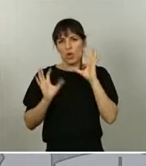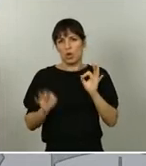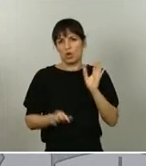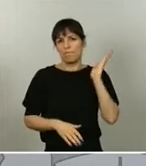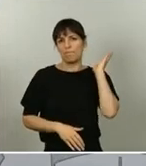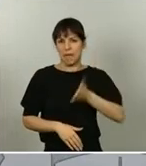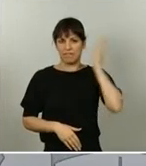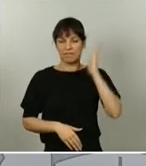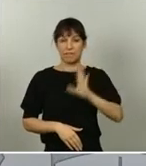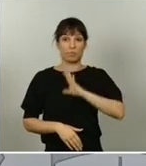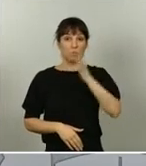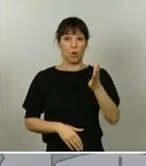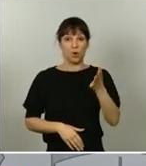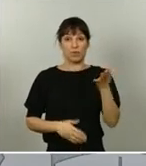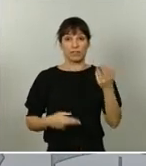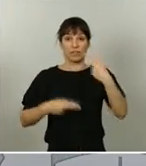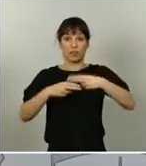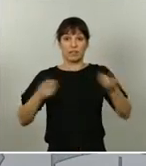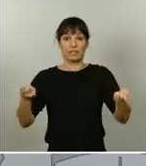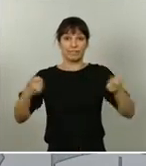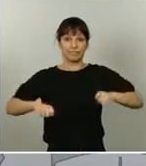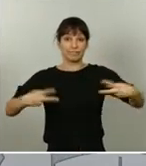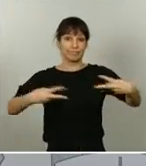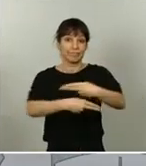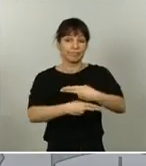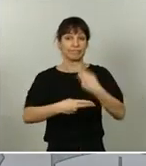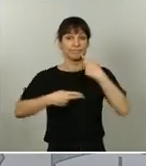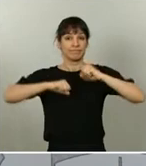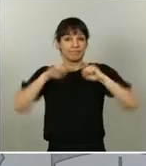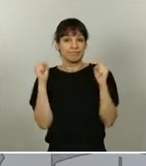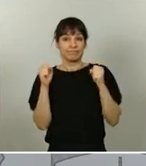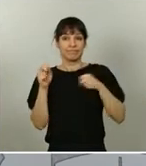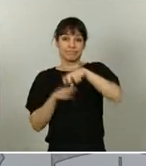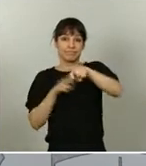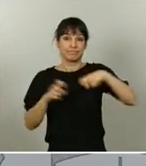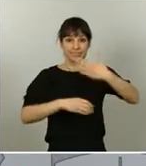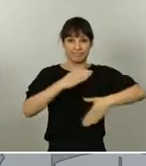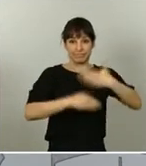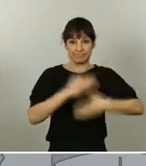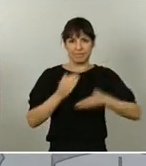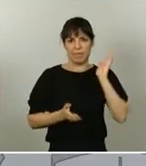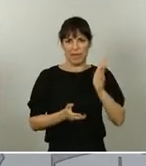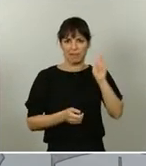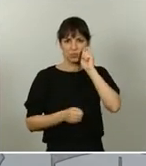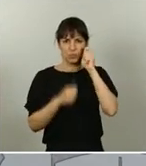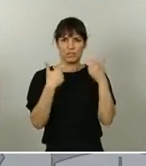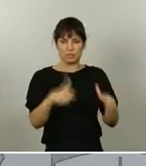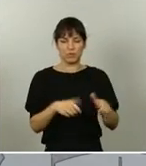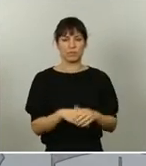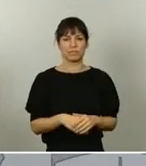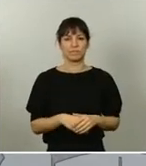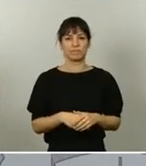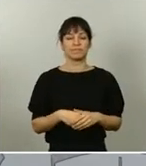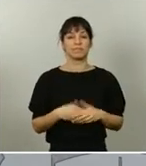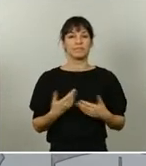del cierre de fronteras, de los confinamientos, de las restricciones de movilidad y, lógicamente, también los anuncios que he planteado a los